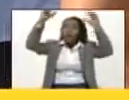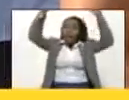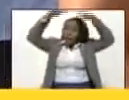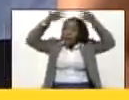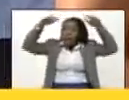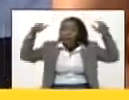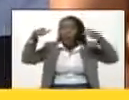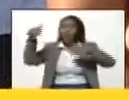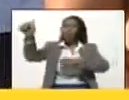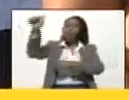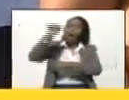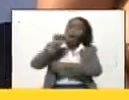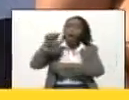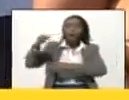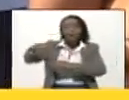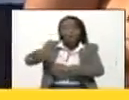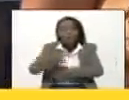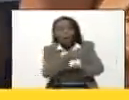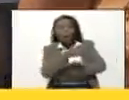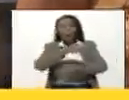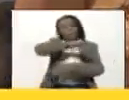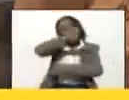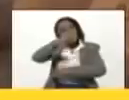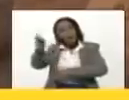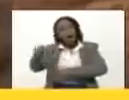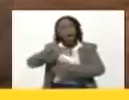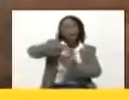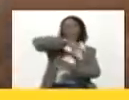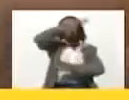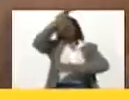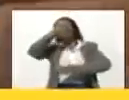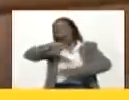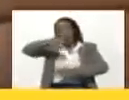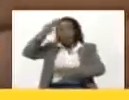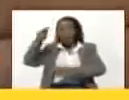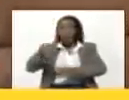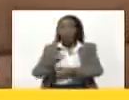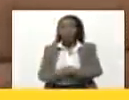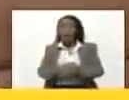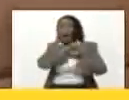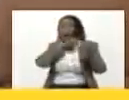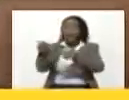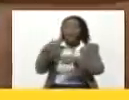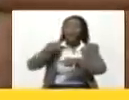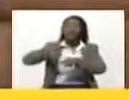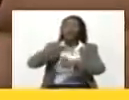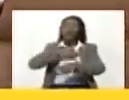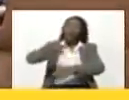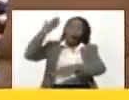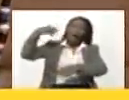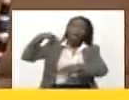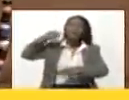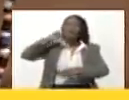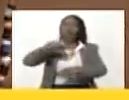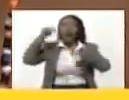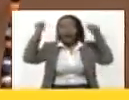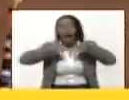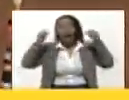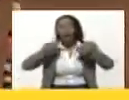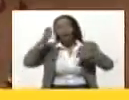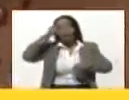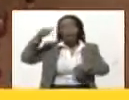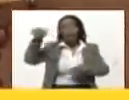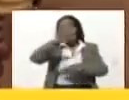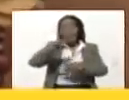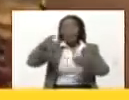lluvia, con el agua, con el río, con el mar, con la montaña. Eso éramos nosotros, aquí los